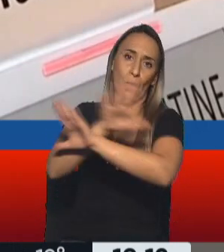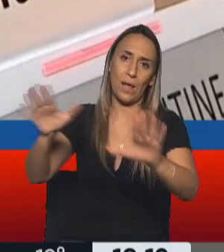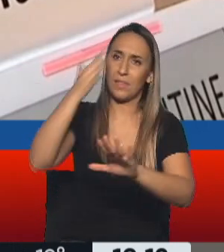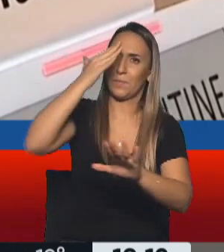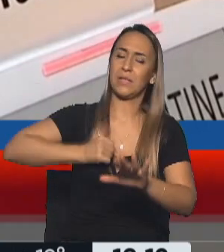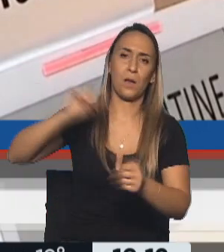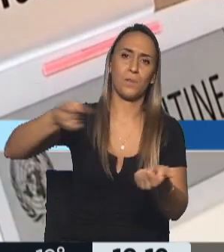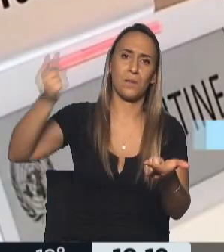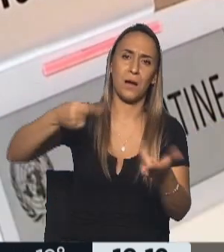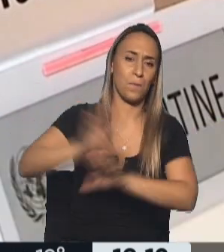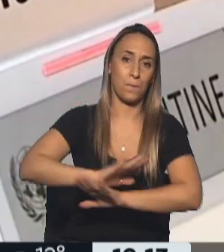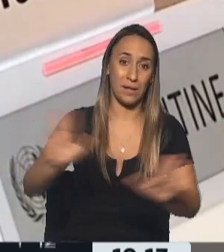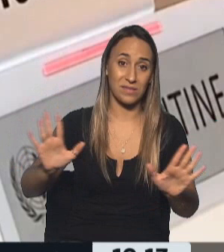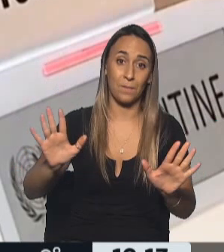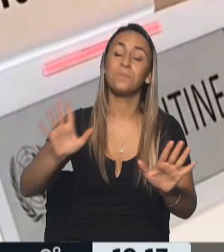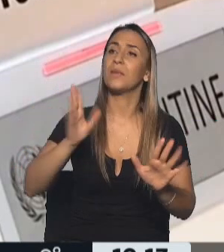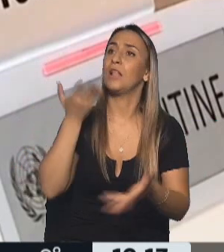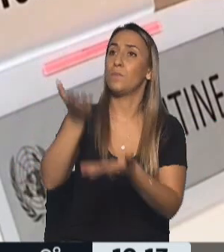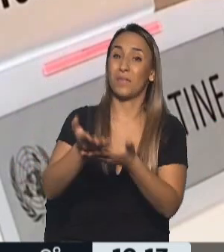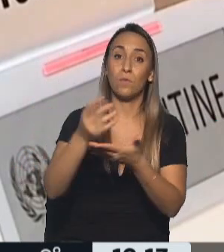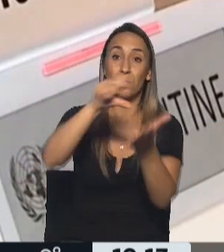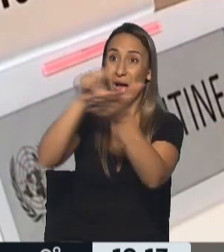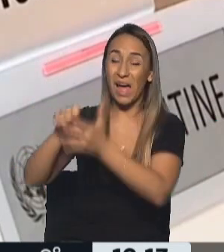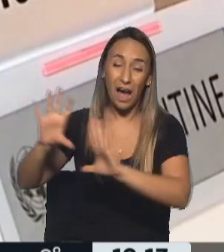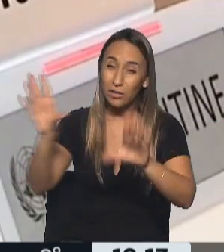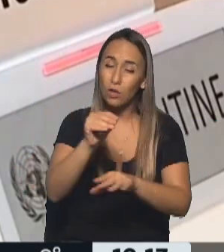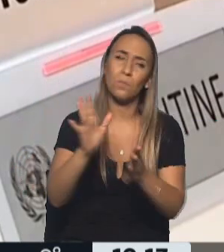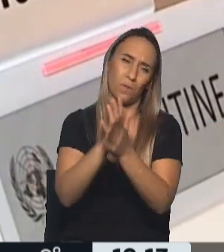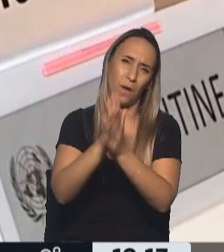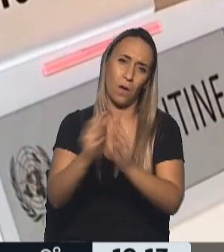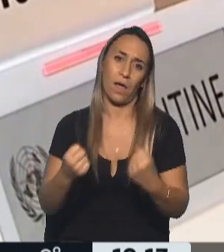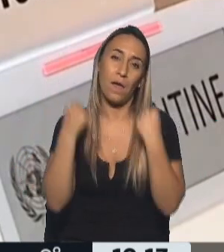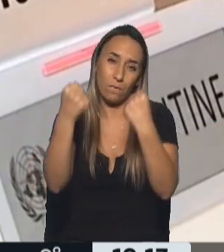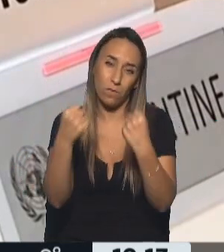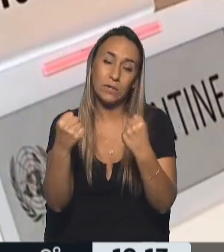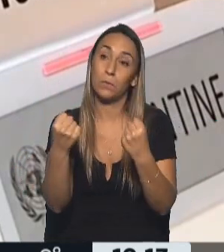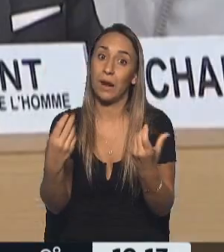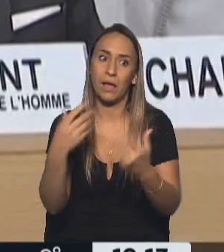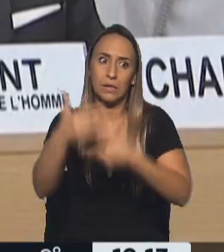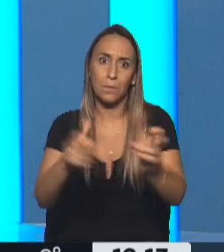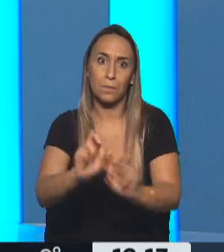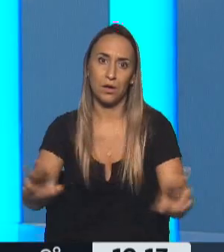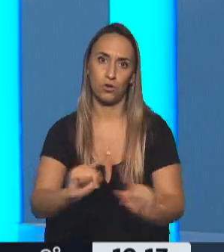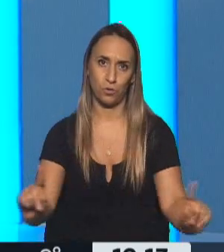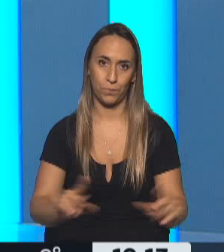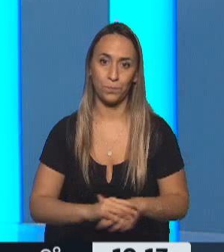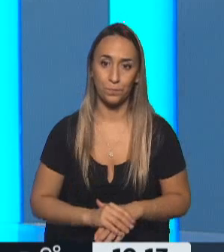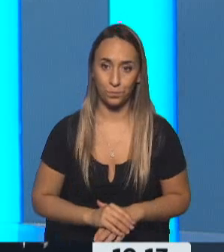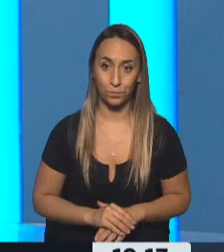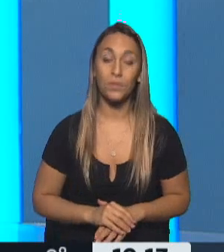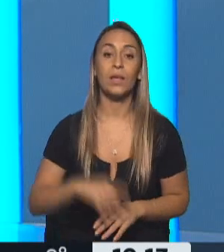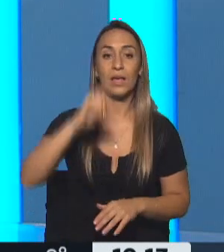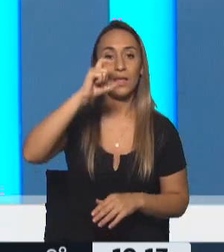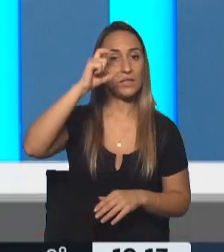militares y alentamos a todas las partes involucradas a que hagan sus mayores esfuerzos para evitar una tragedia mayor. Muchas gracias. Cecilia